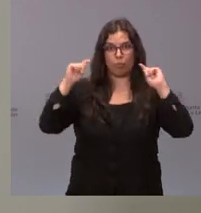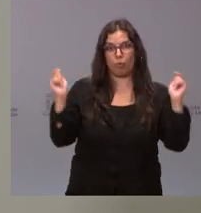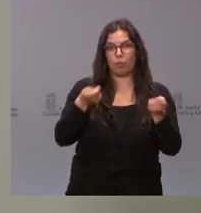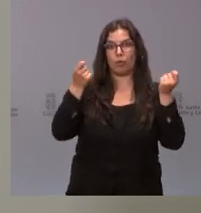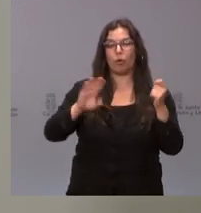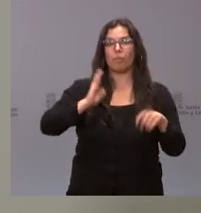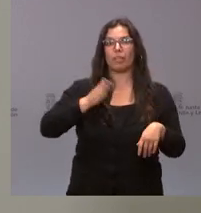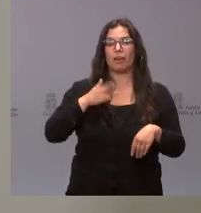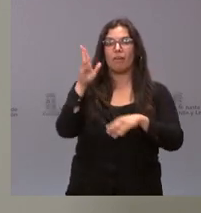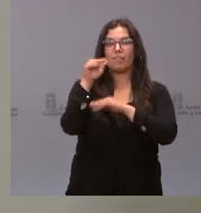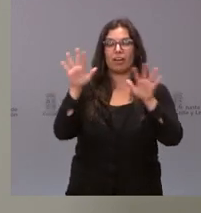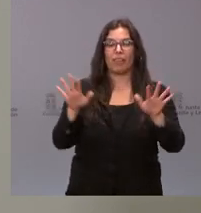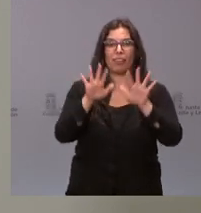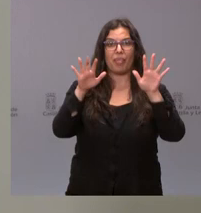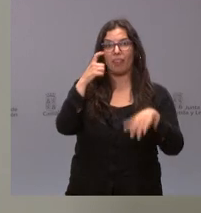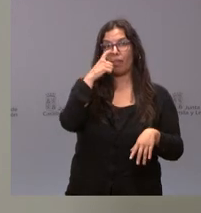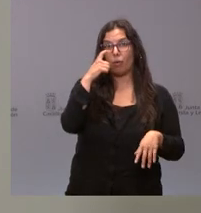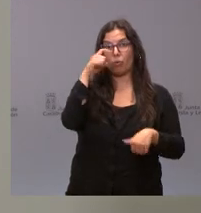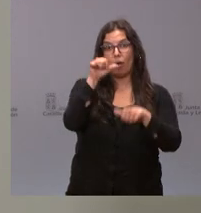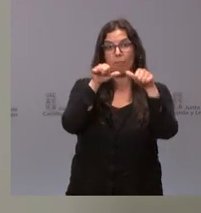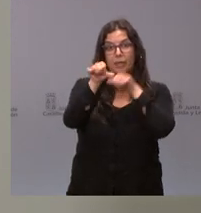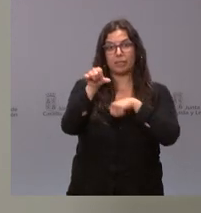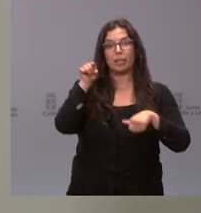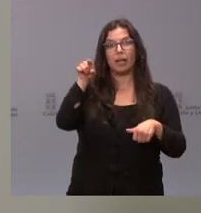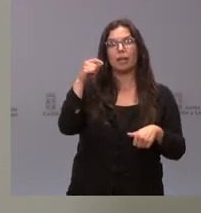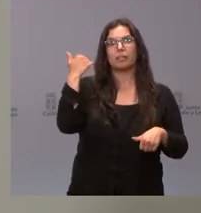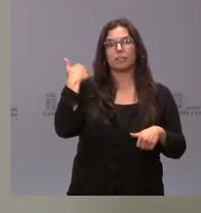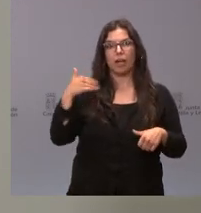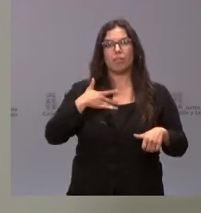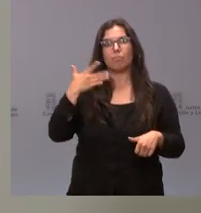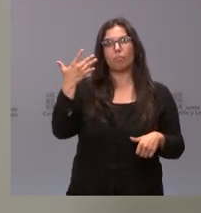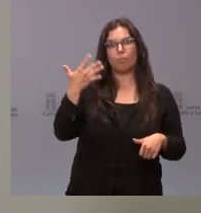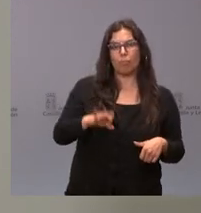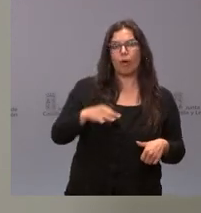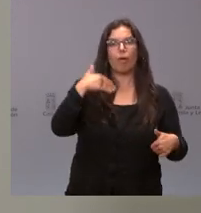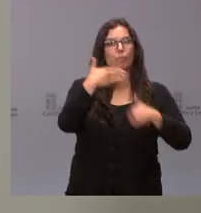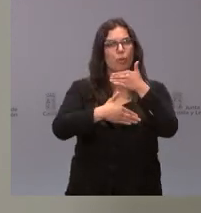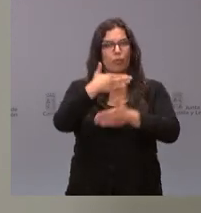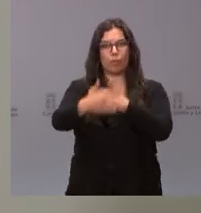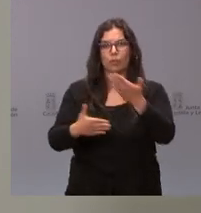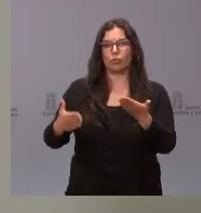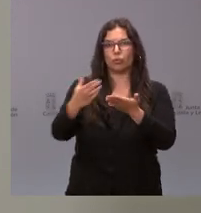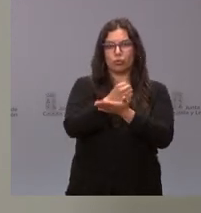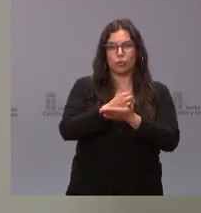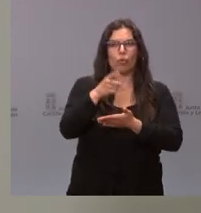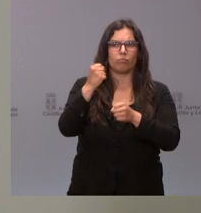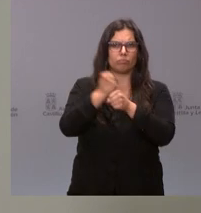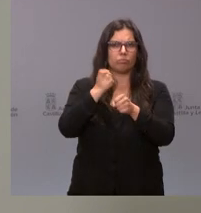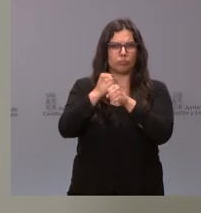día 10 de junio, momento a partir del cual ya será efectivo la posibilidad de todos los procedimientos sobre los cuales vienen trabajando